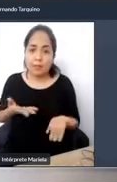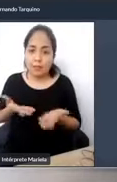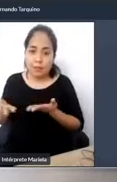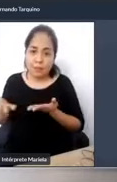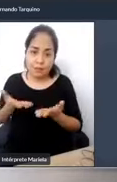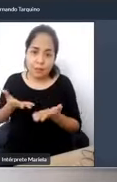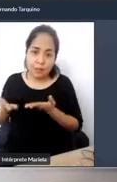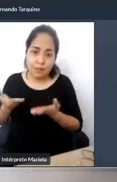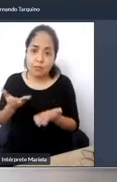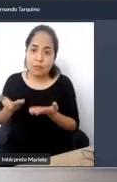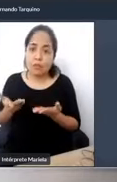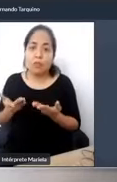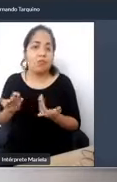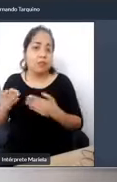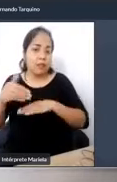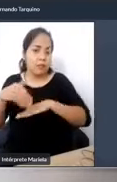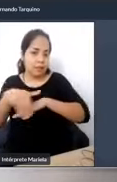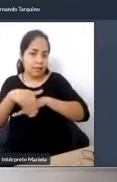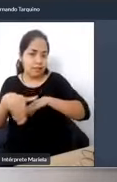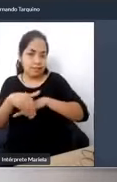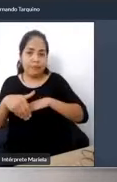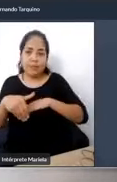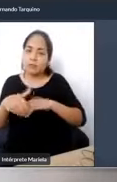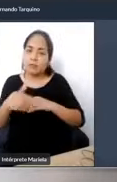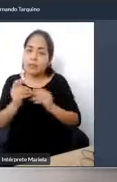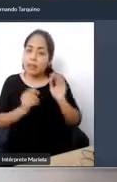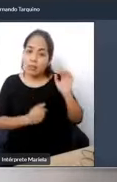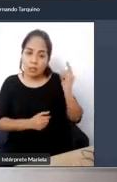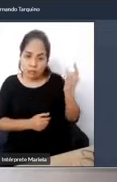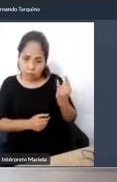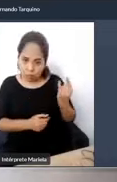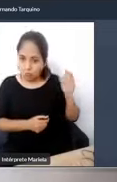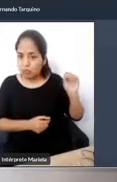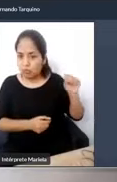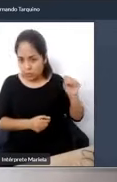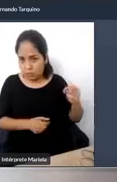público. Bueno, en los Estados Unidos se maneja así.